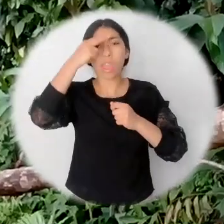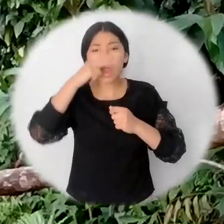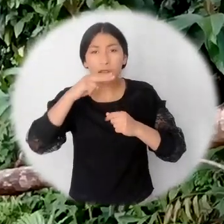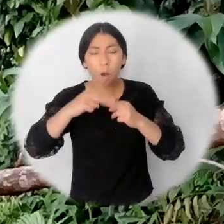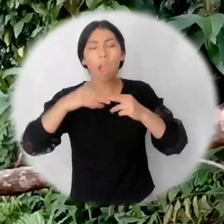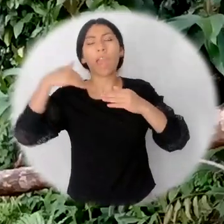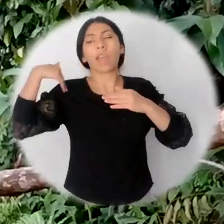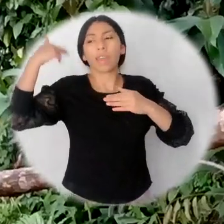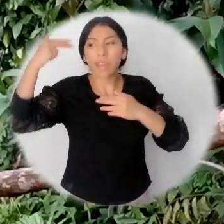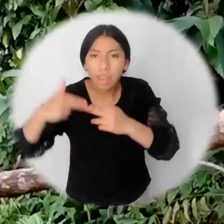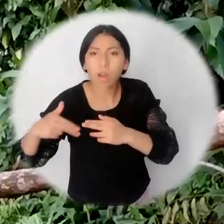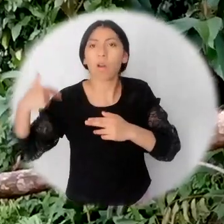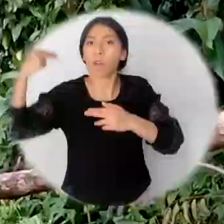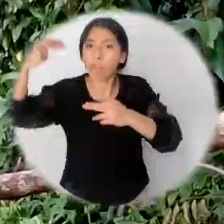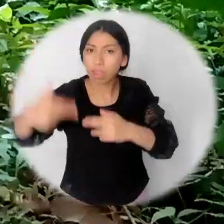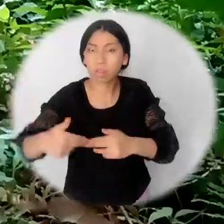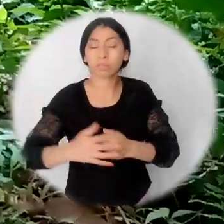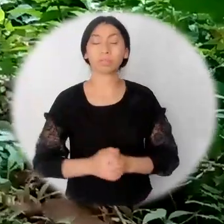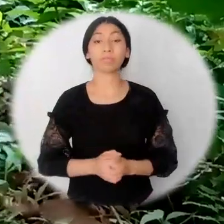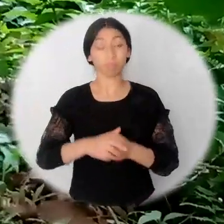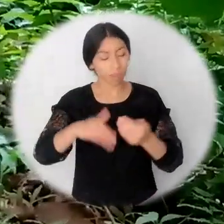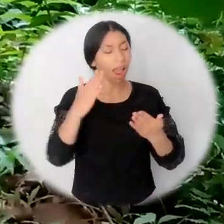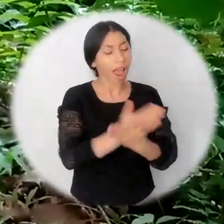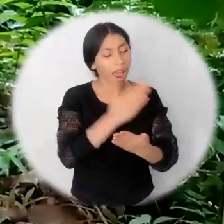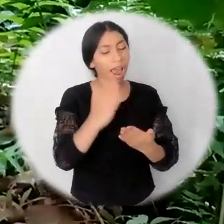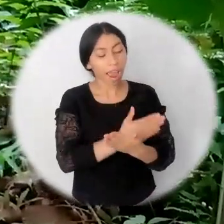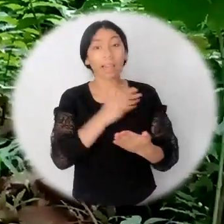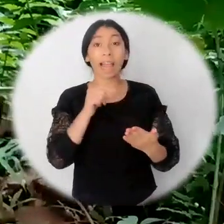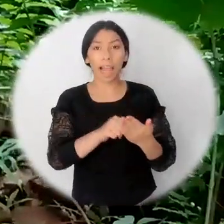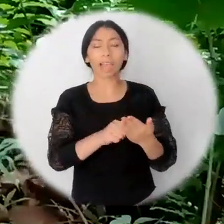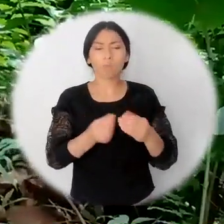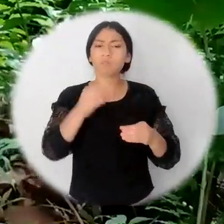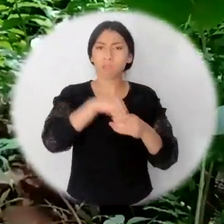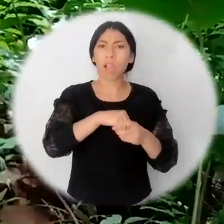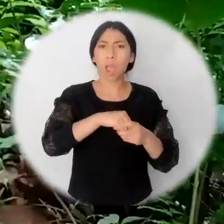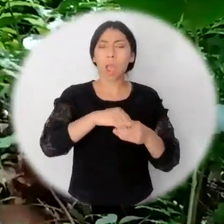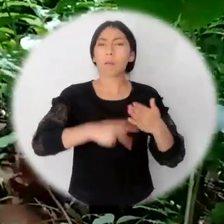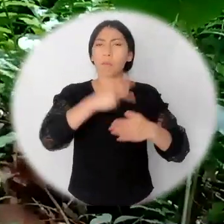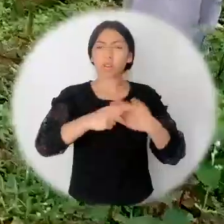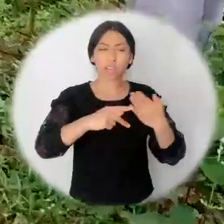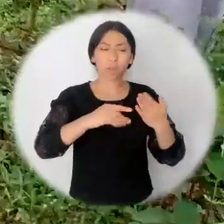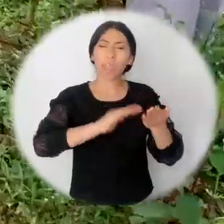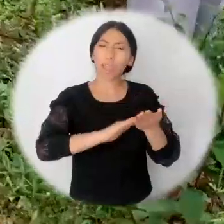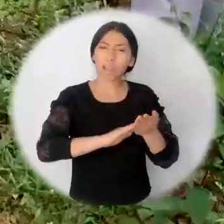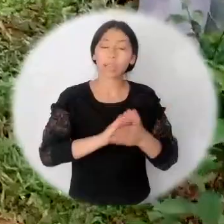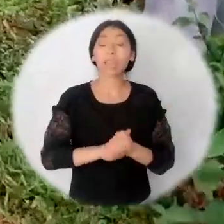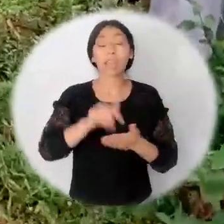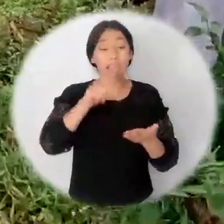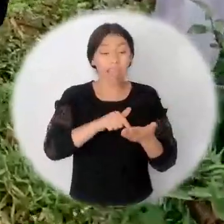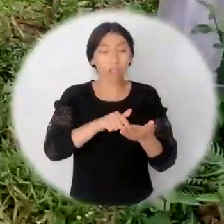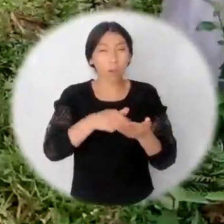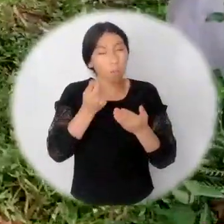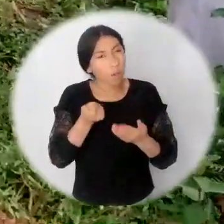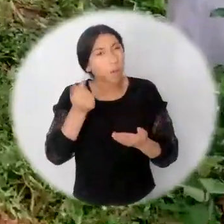y que se vaya transmitiendo de generación en generación. Esta cartilla fue concertada en el Plan Integral de Reparación, que servirá para que